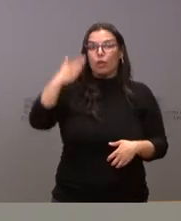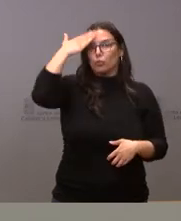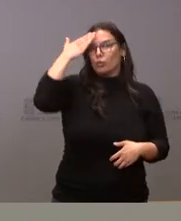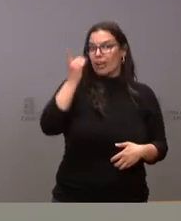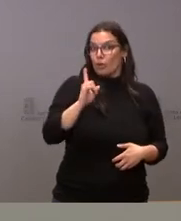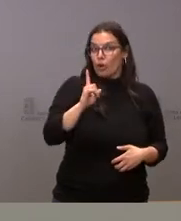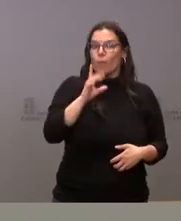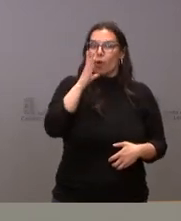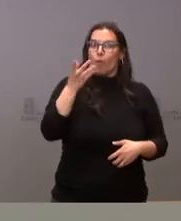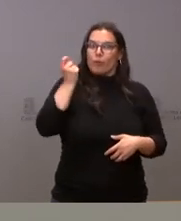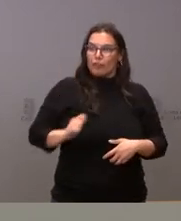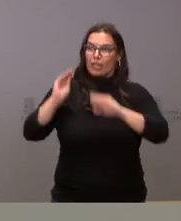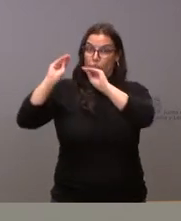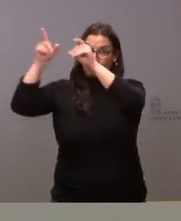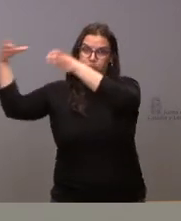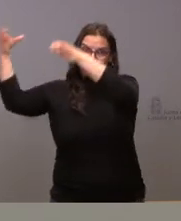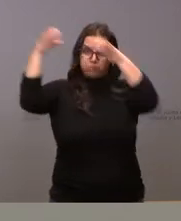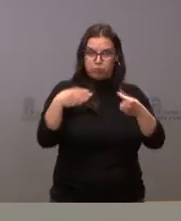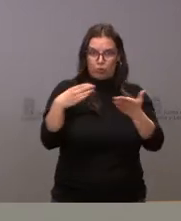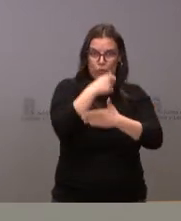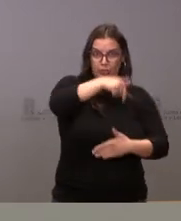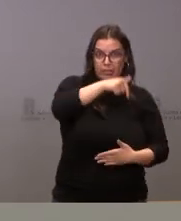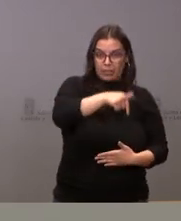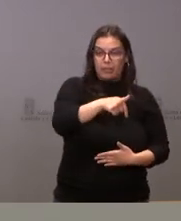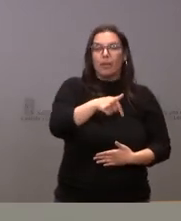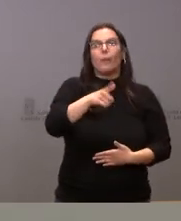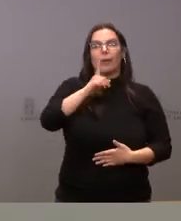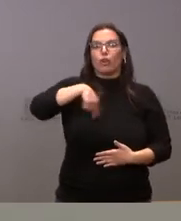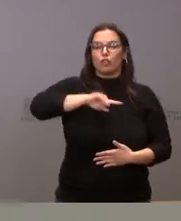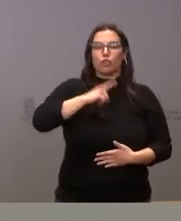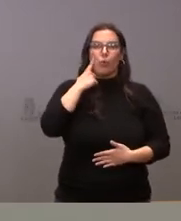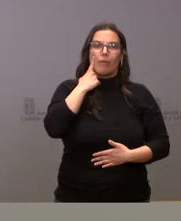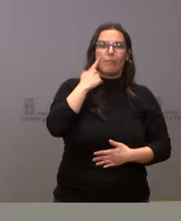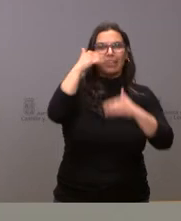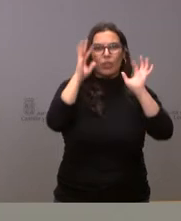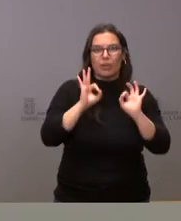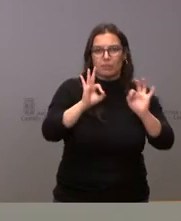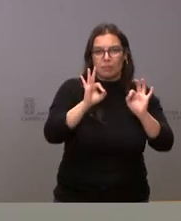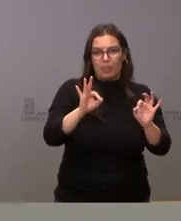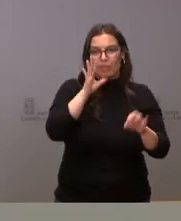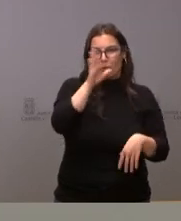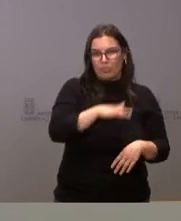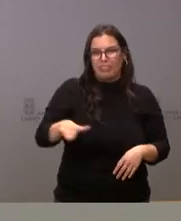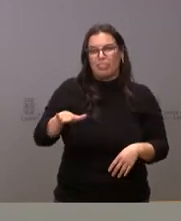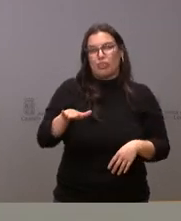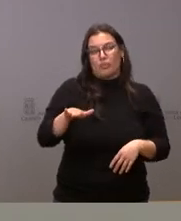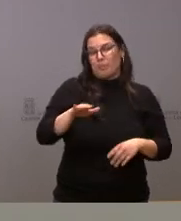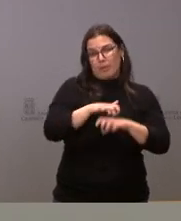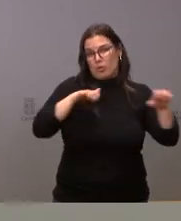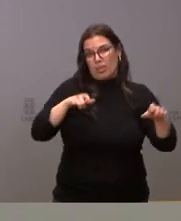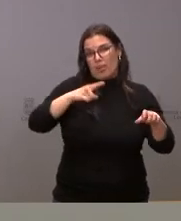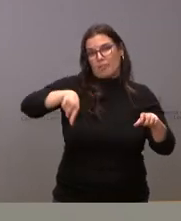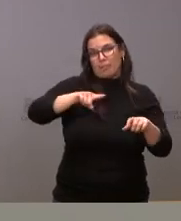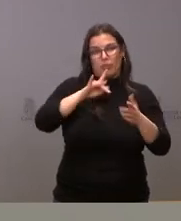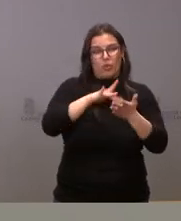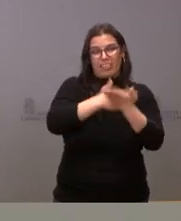Refleja claramente la solidaridad de nuestra comunidad autónoma y también la situación en la que se encuentran estos menores que en su mayoría tienen